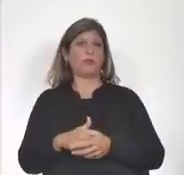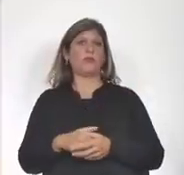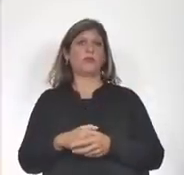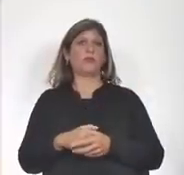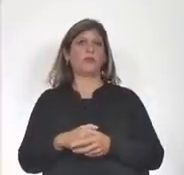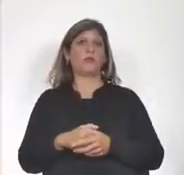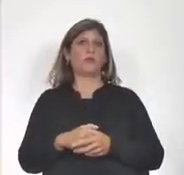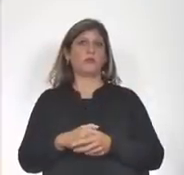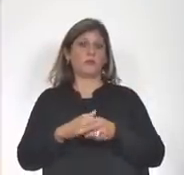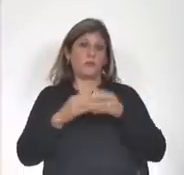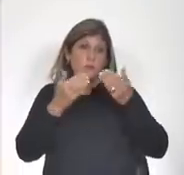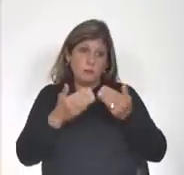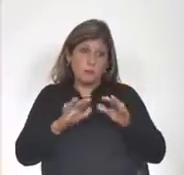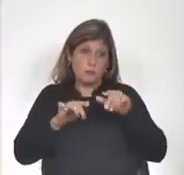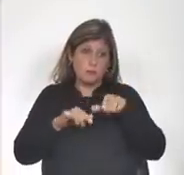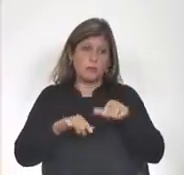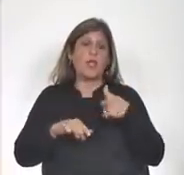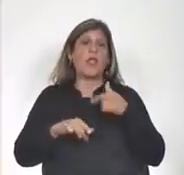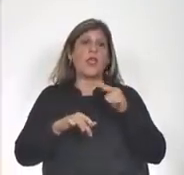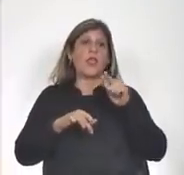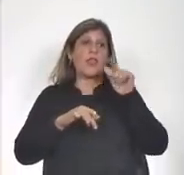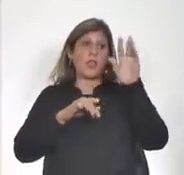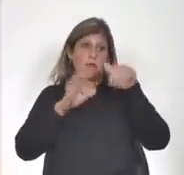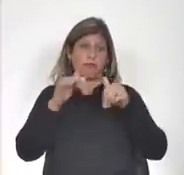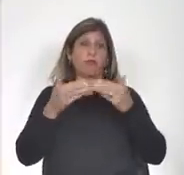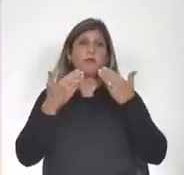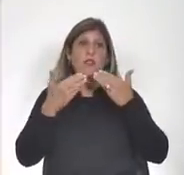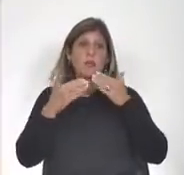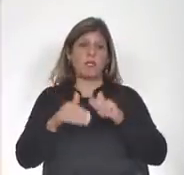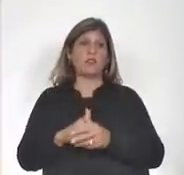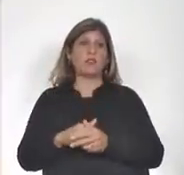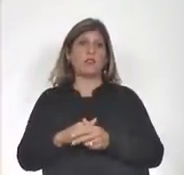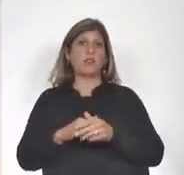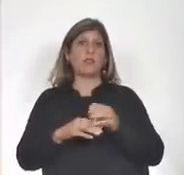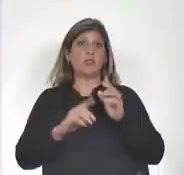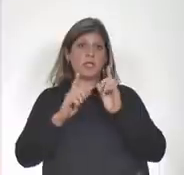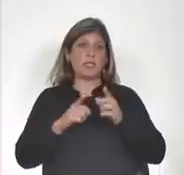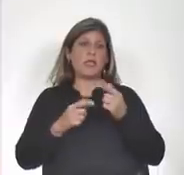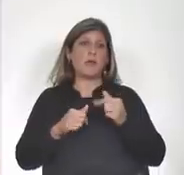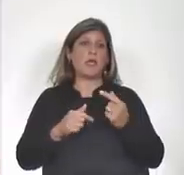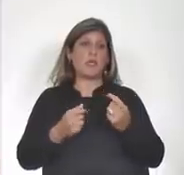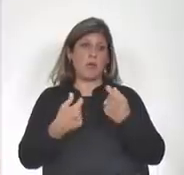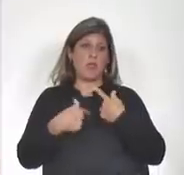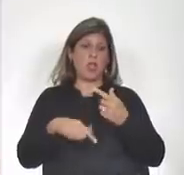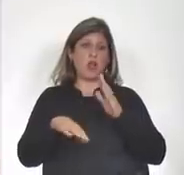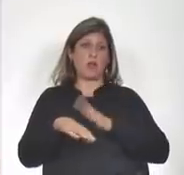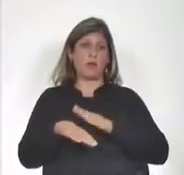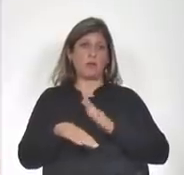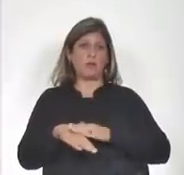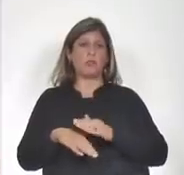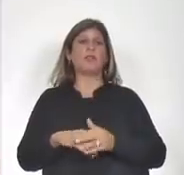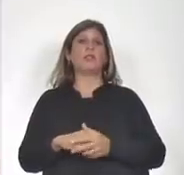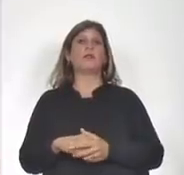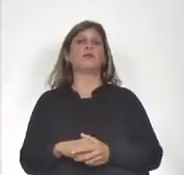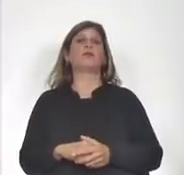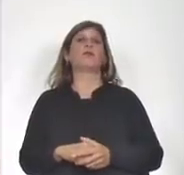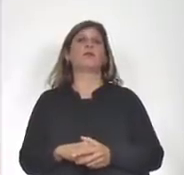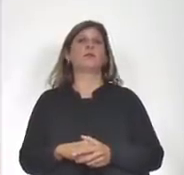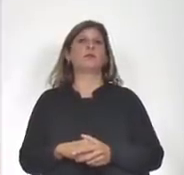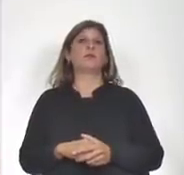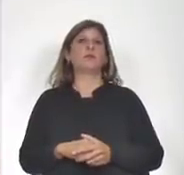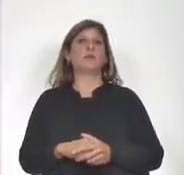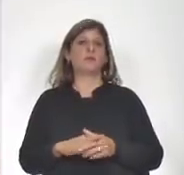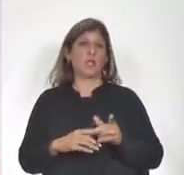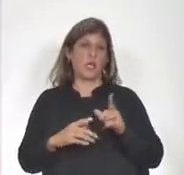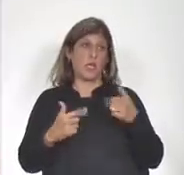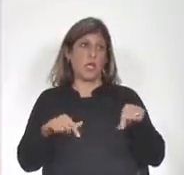tener la iniciativa de la interpelación y a su vez me asignaron la responsabilidad que denota